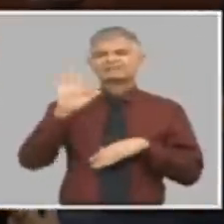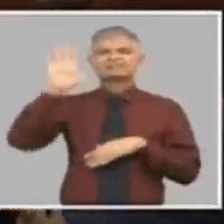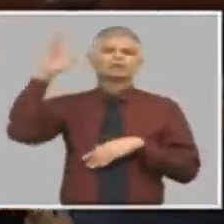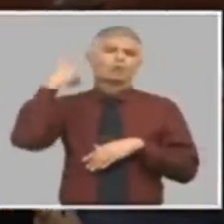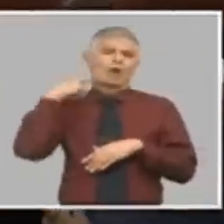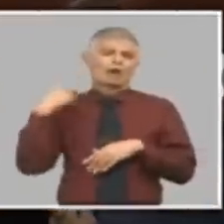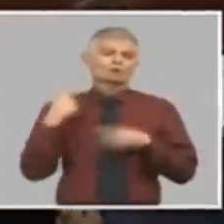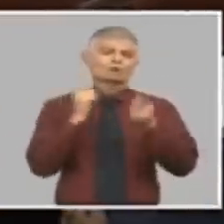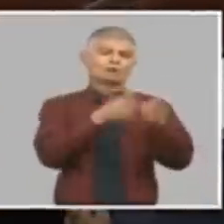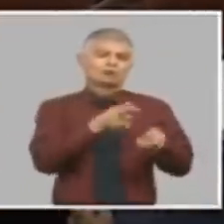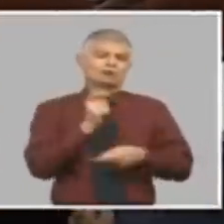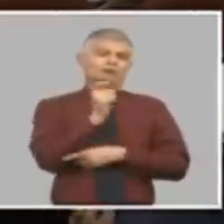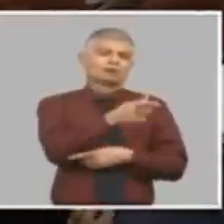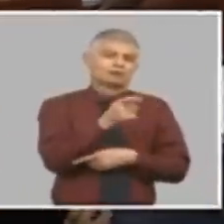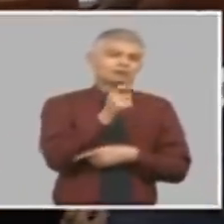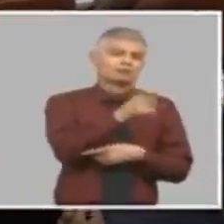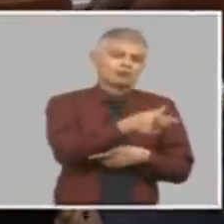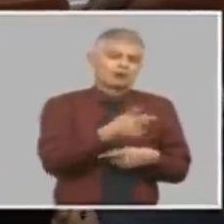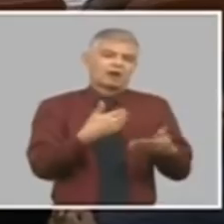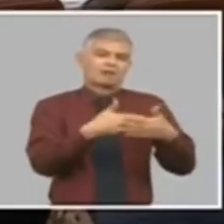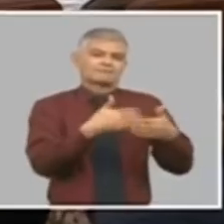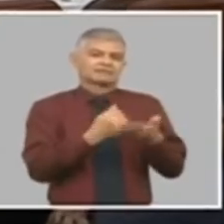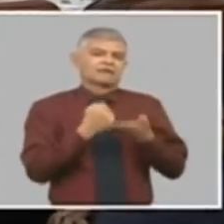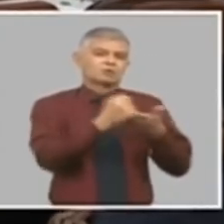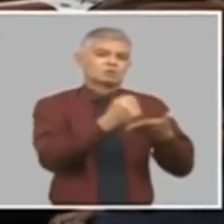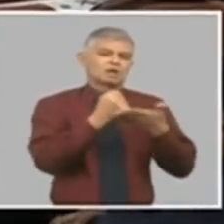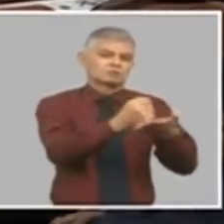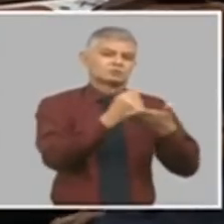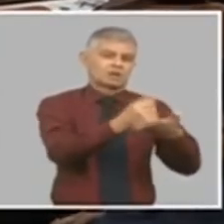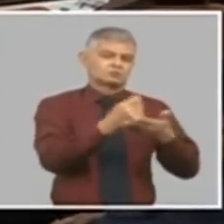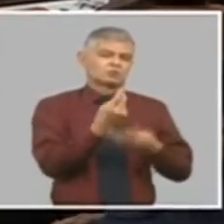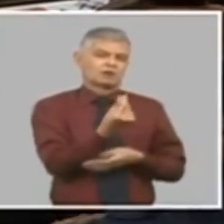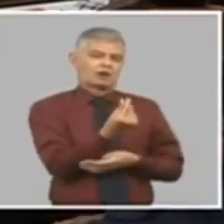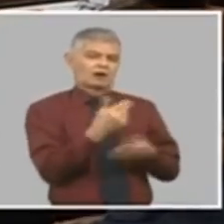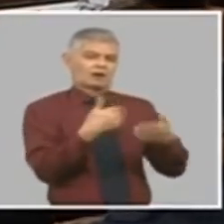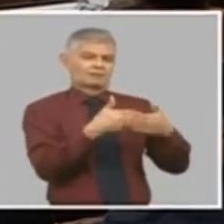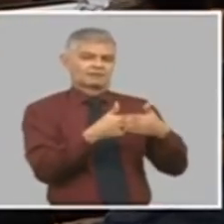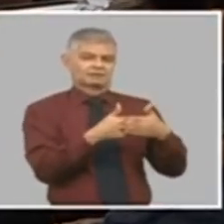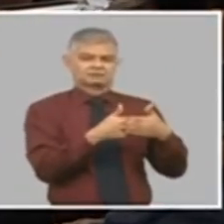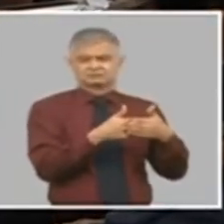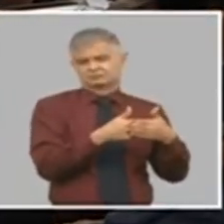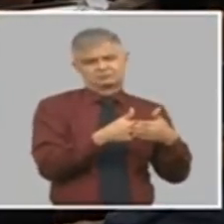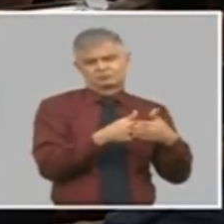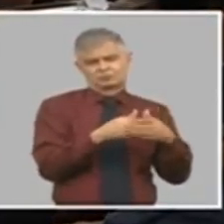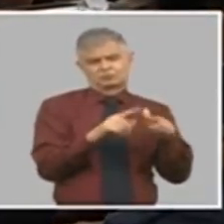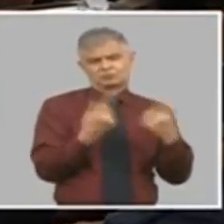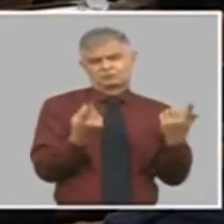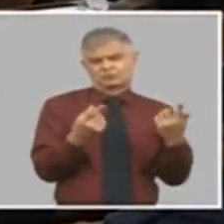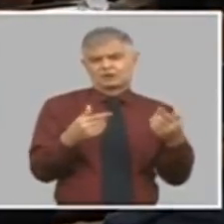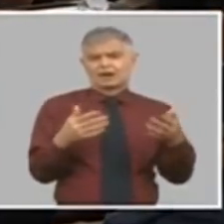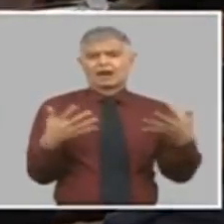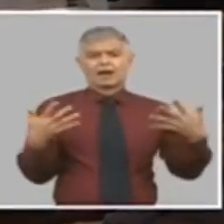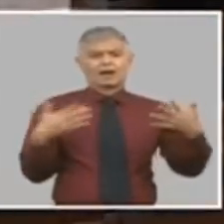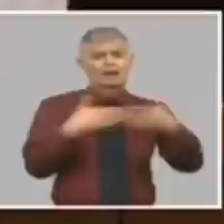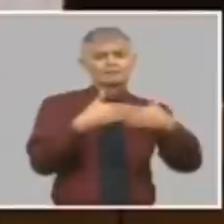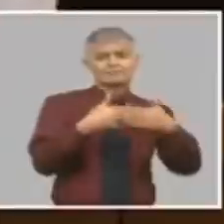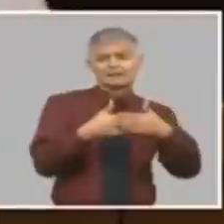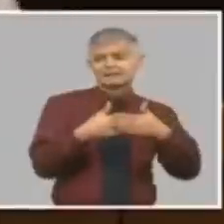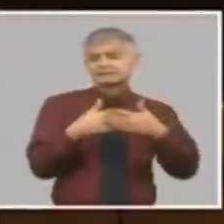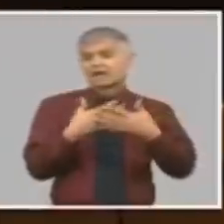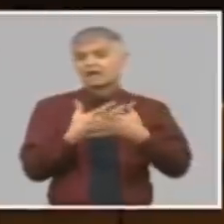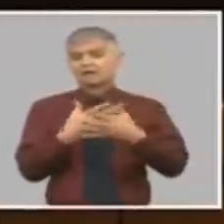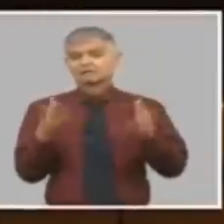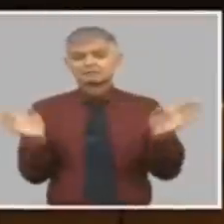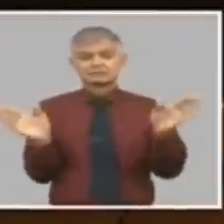incluso en lineamientos está escrito que las empresas que tengan pérdidas se liquidan se unen con otras se liquidan tienen programas de